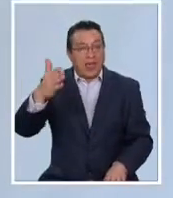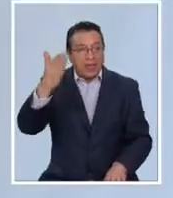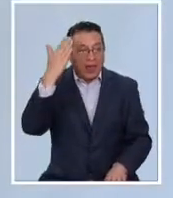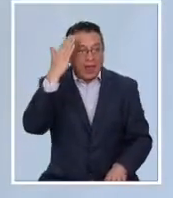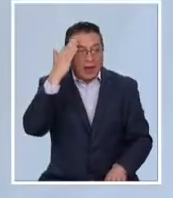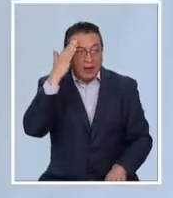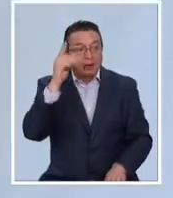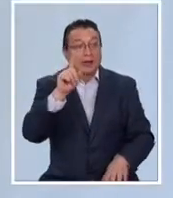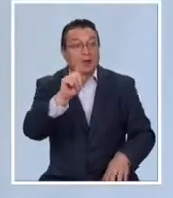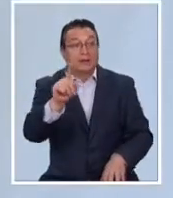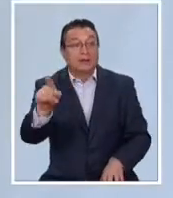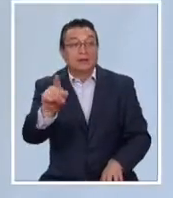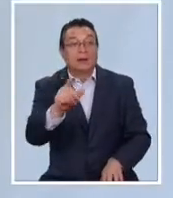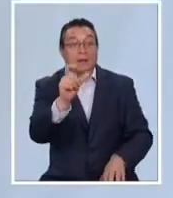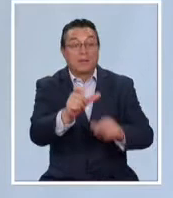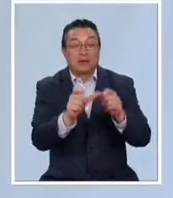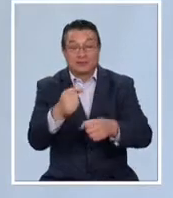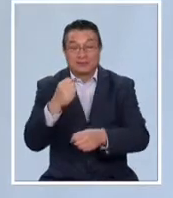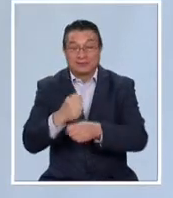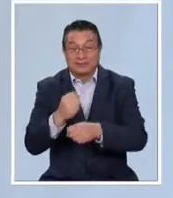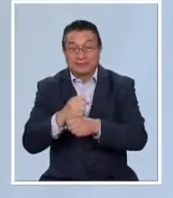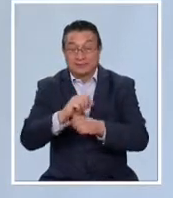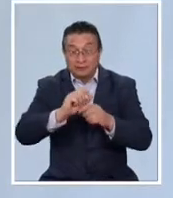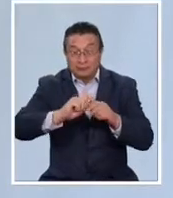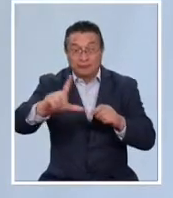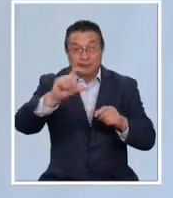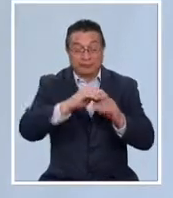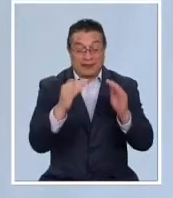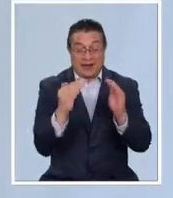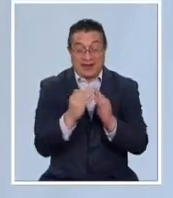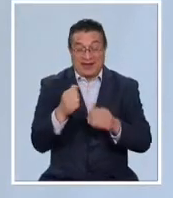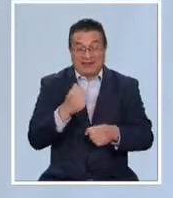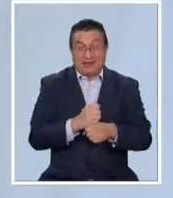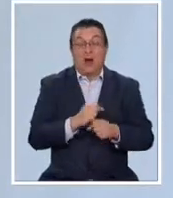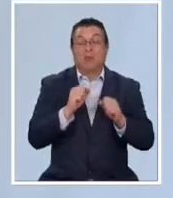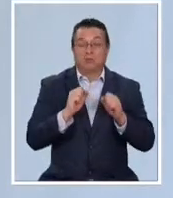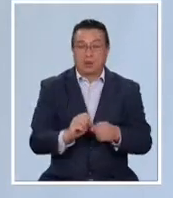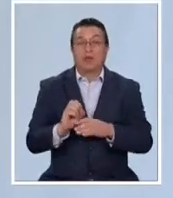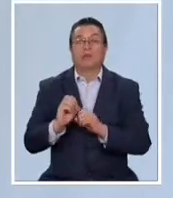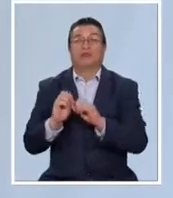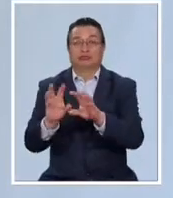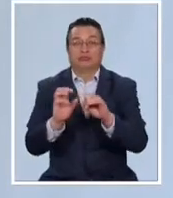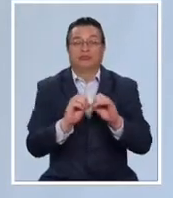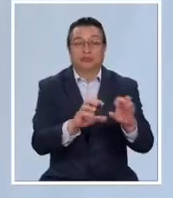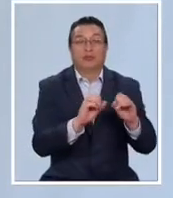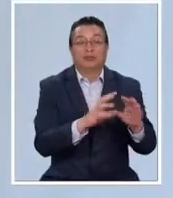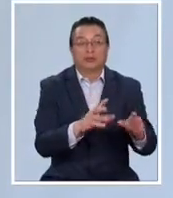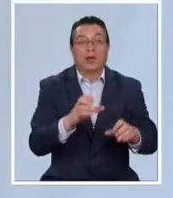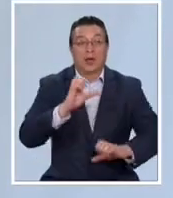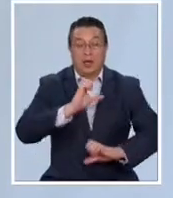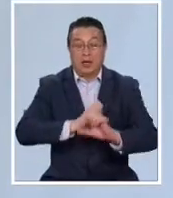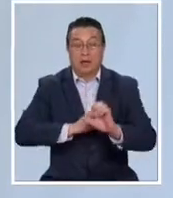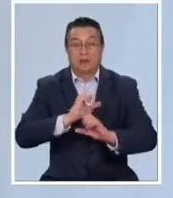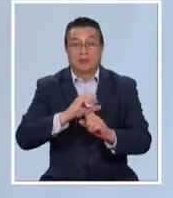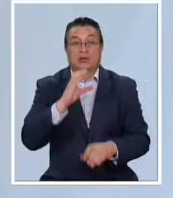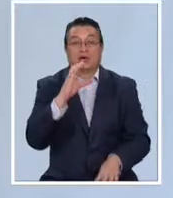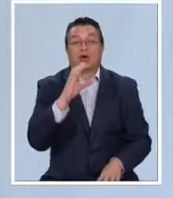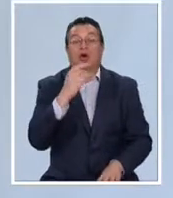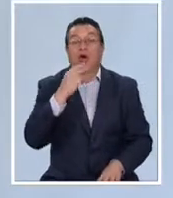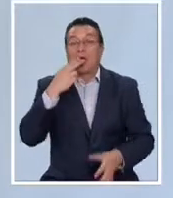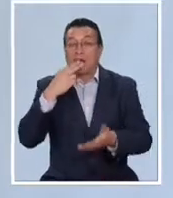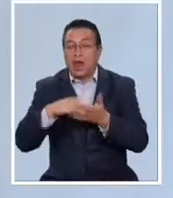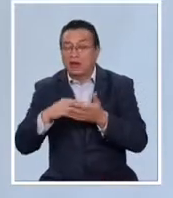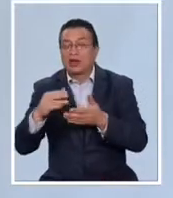que para aquellos emprendedores que trabajan desde sus casas pueden distribuir sus productos a través de las empresas de courier, de